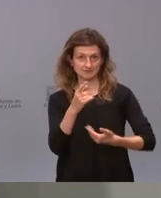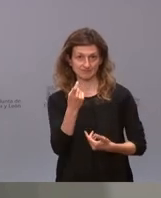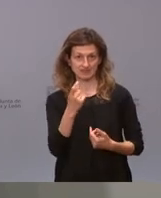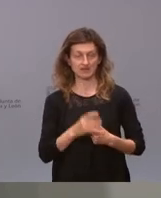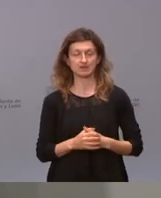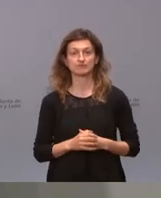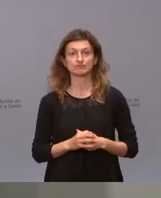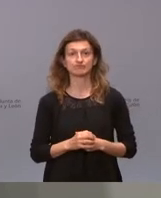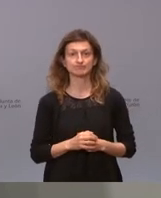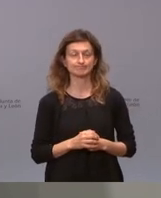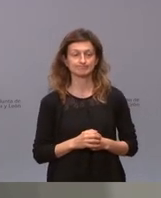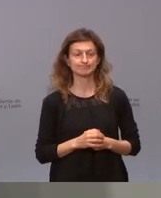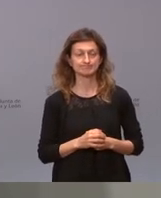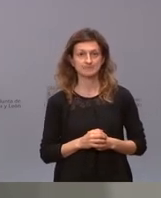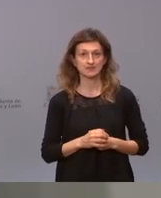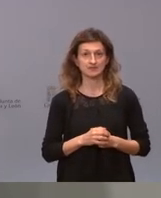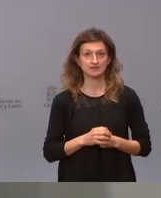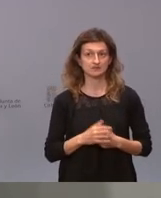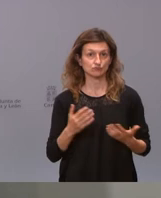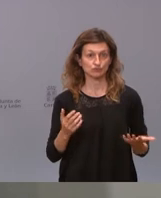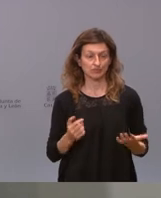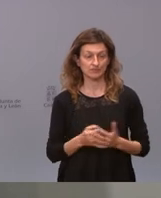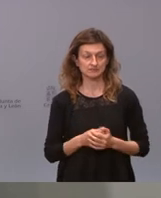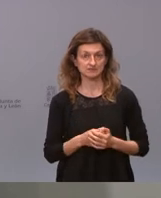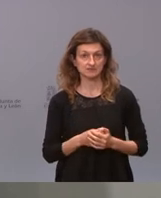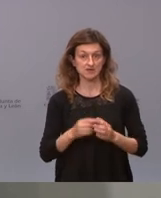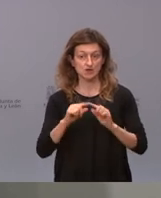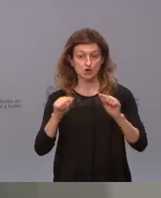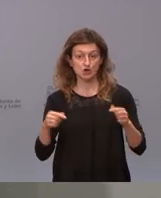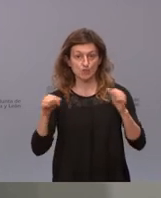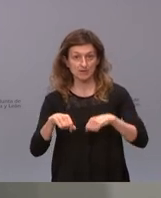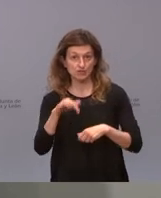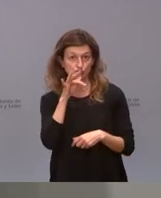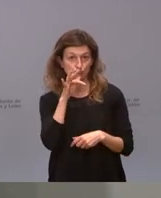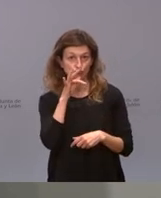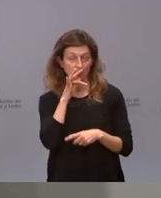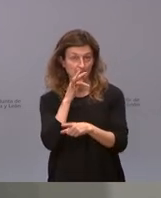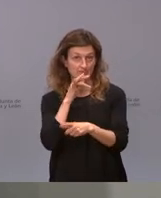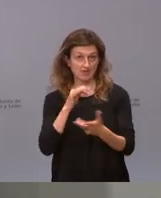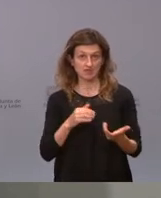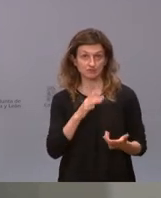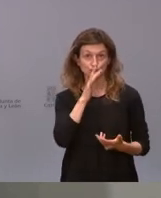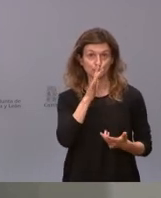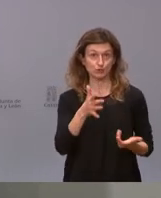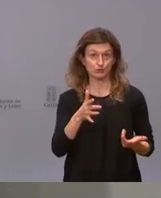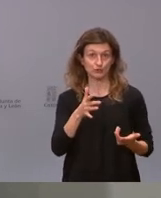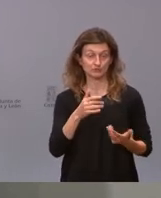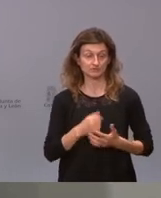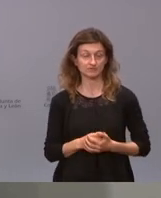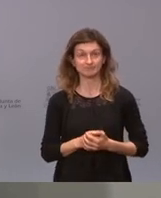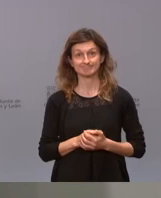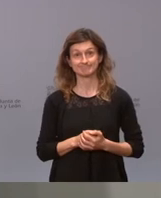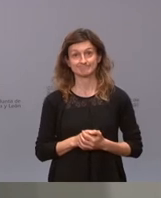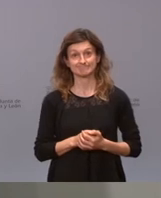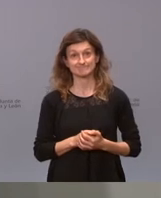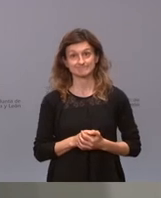tanto el convenio no se lleva a cabo no porque no nos venga bien sino